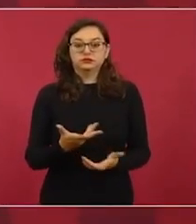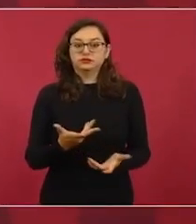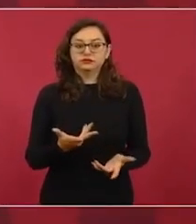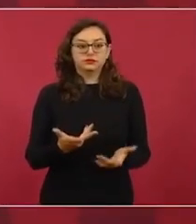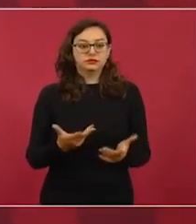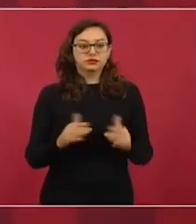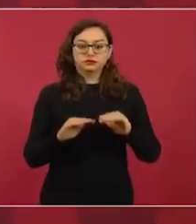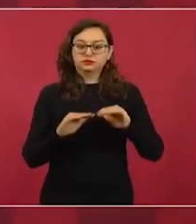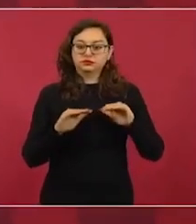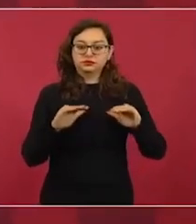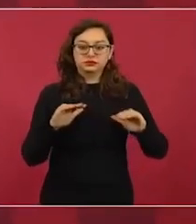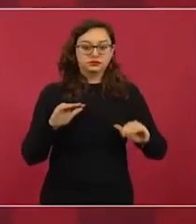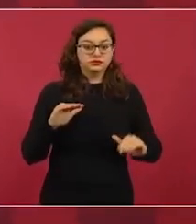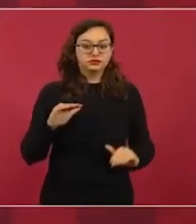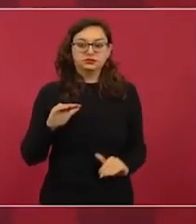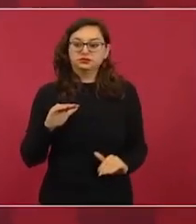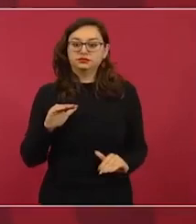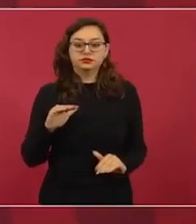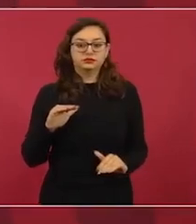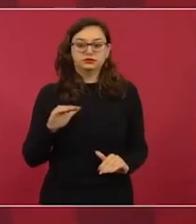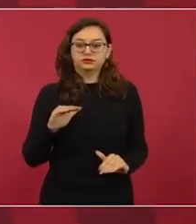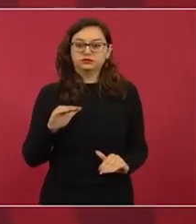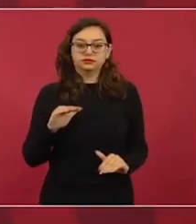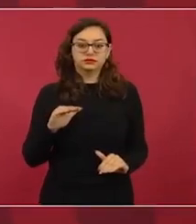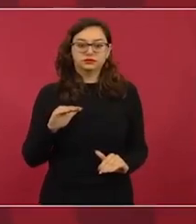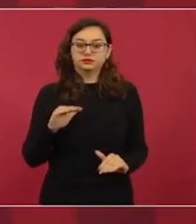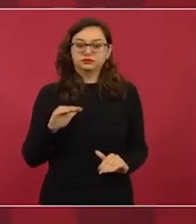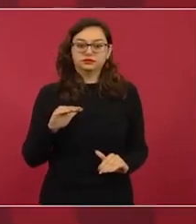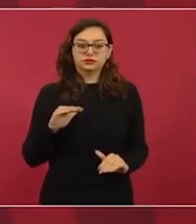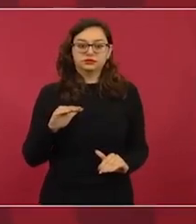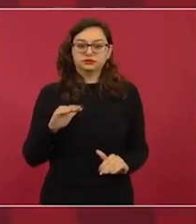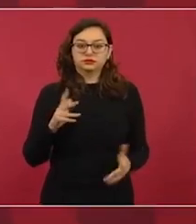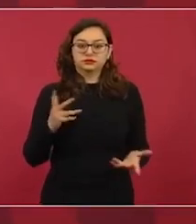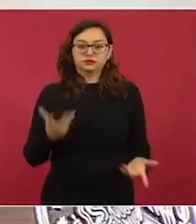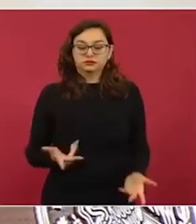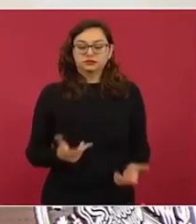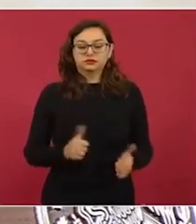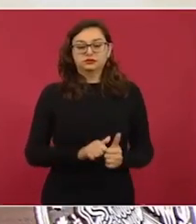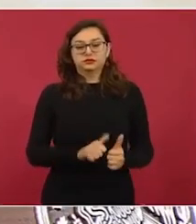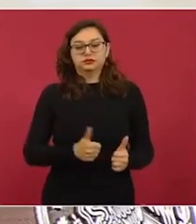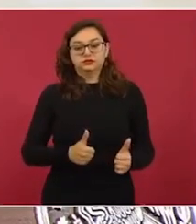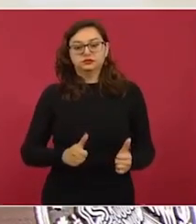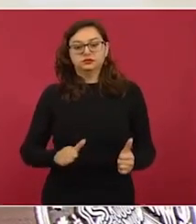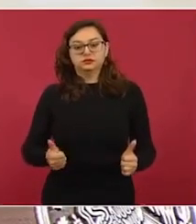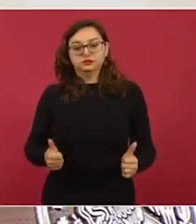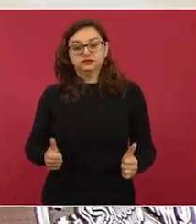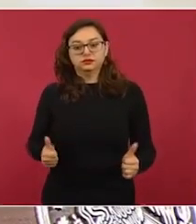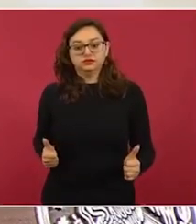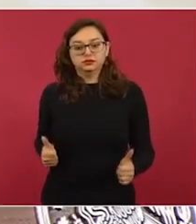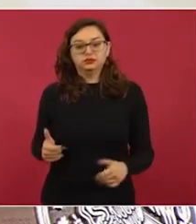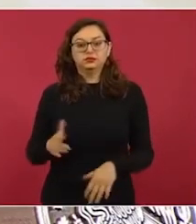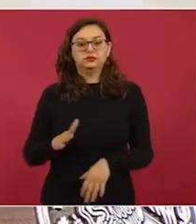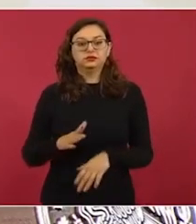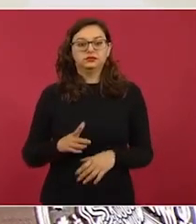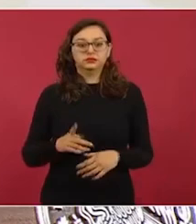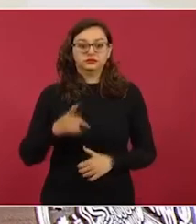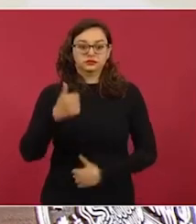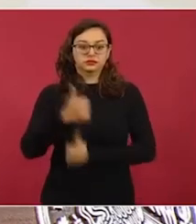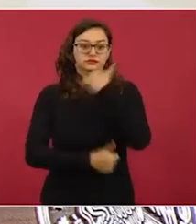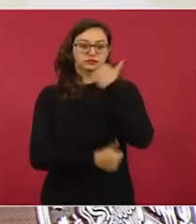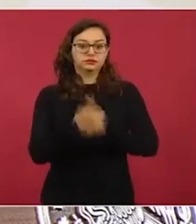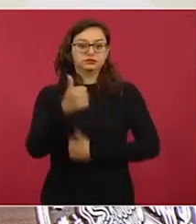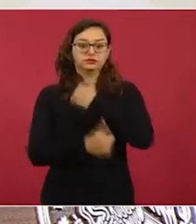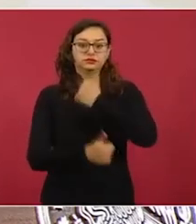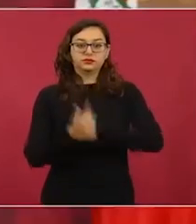aumentando el rezago con relación